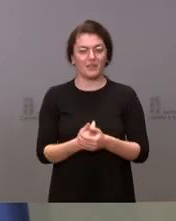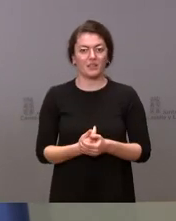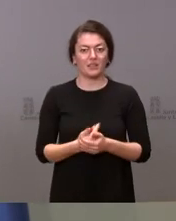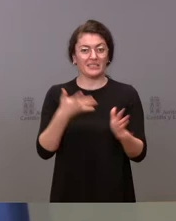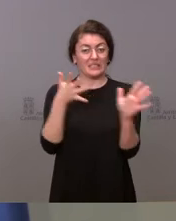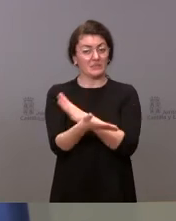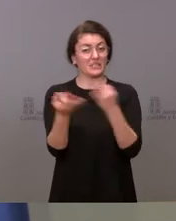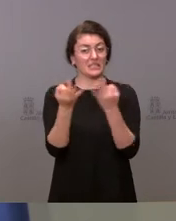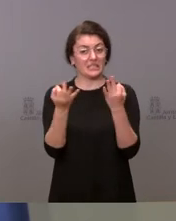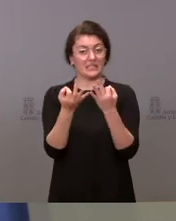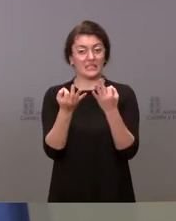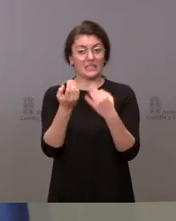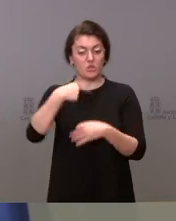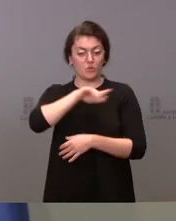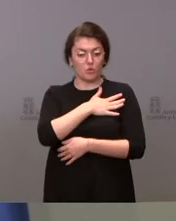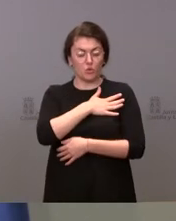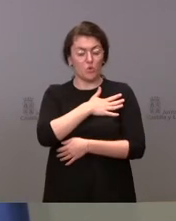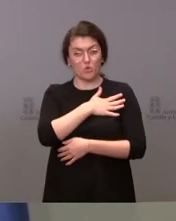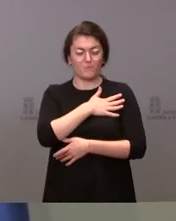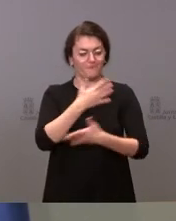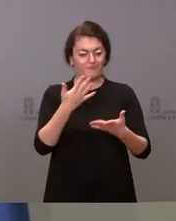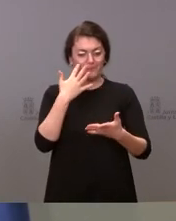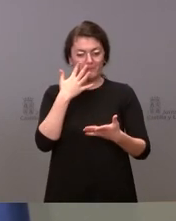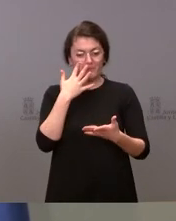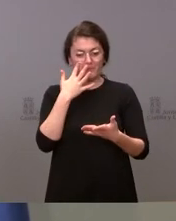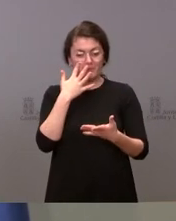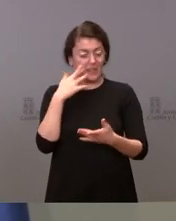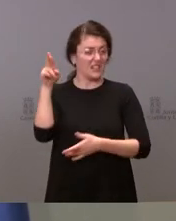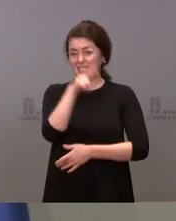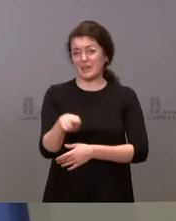nosotros, es que no, le insisto, no cambiamos